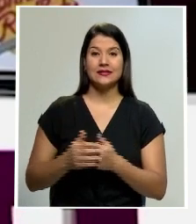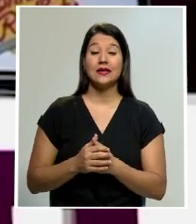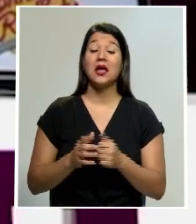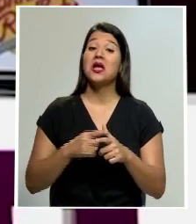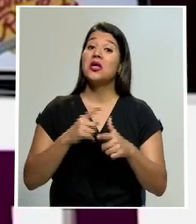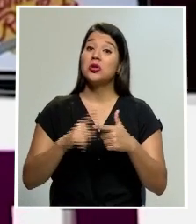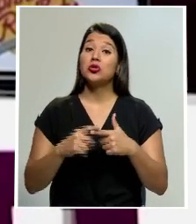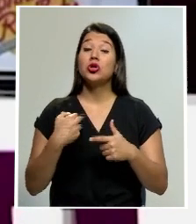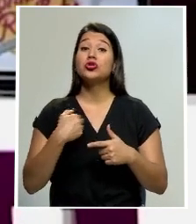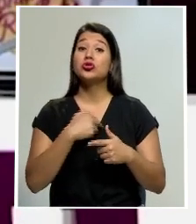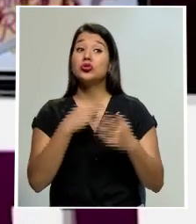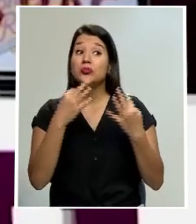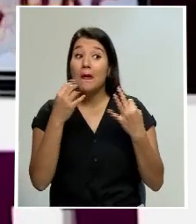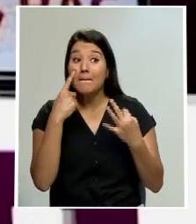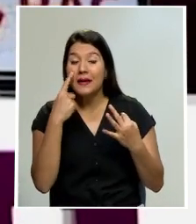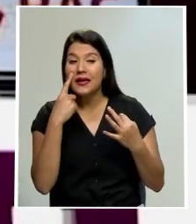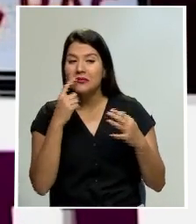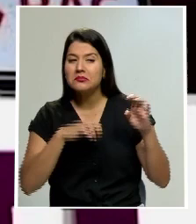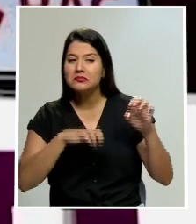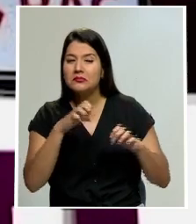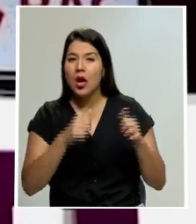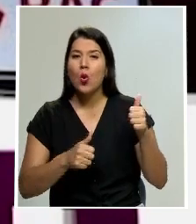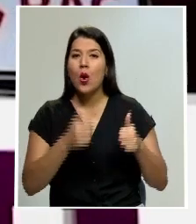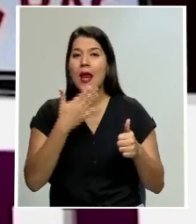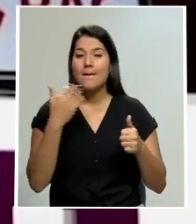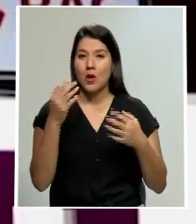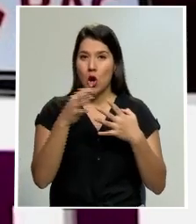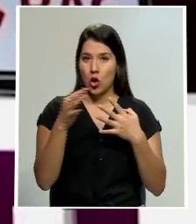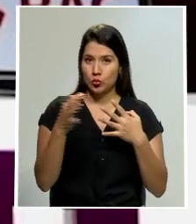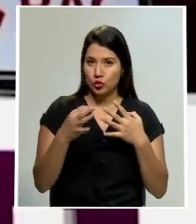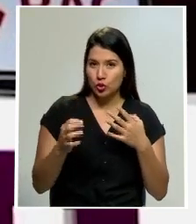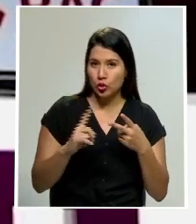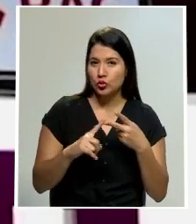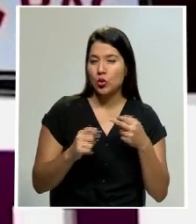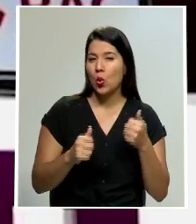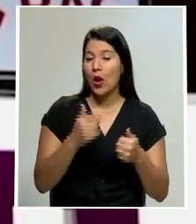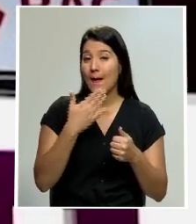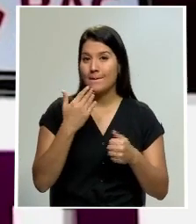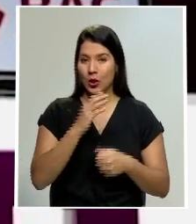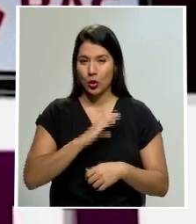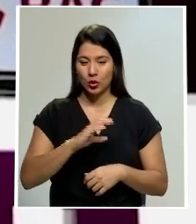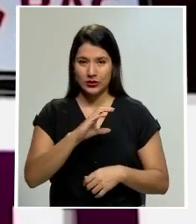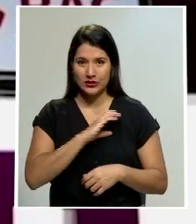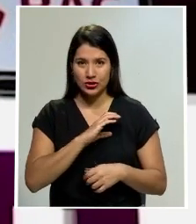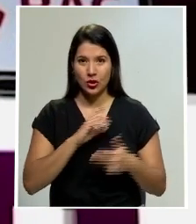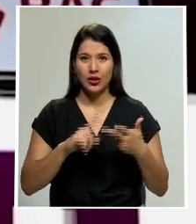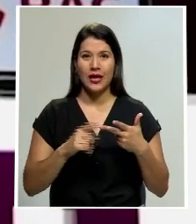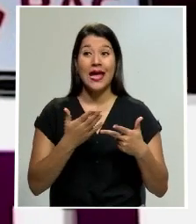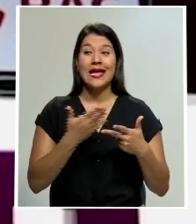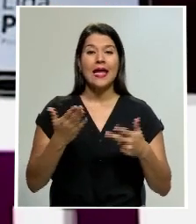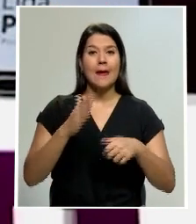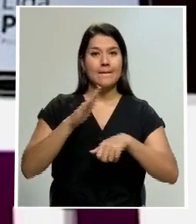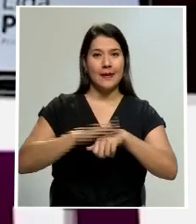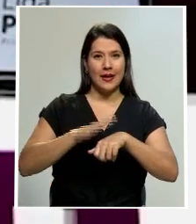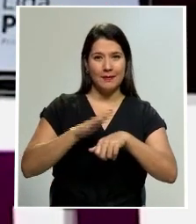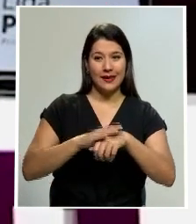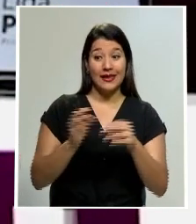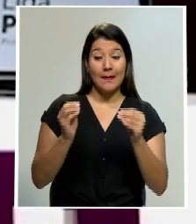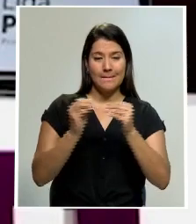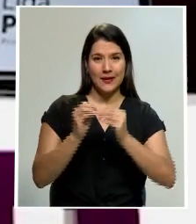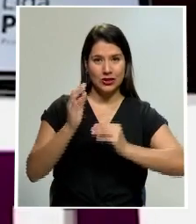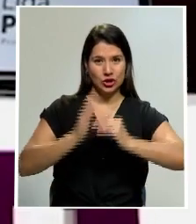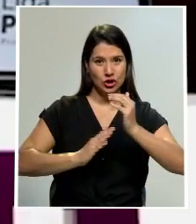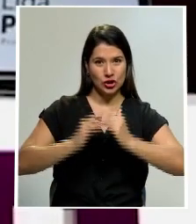Entonces, por ahí vamos a tratar cuál es la mejor opción, cuáles son las mejores condiciones, qué nos permite a nosotros más comodidad